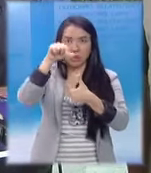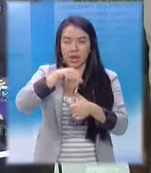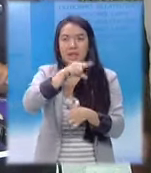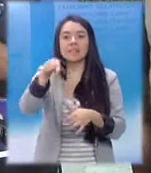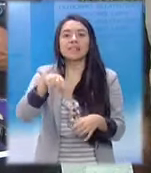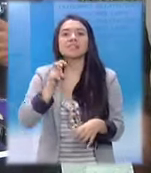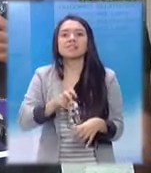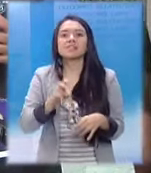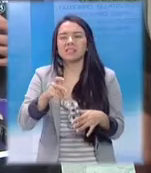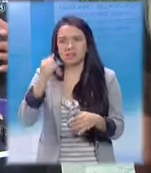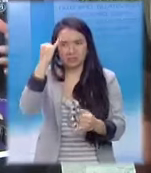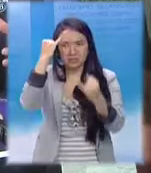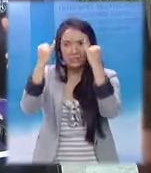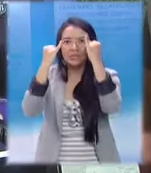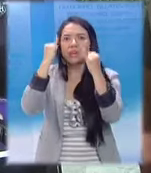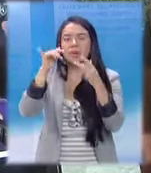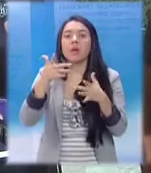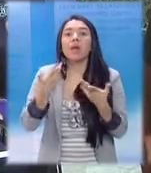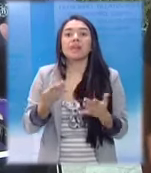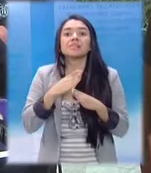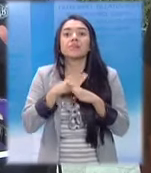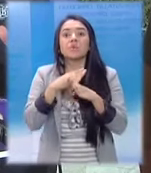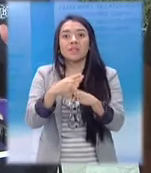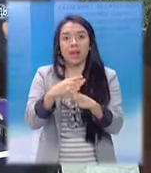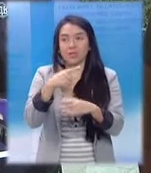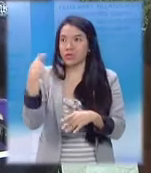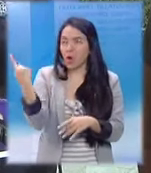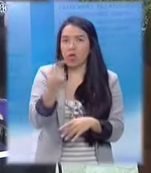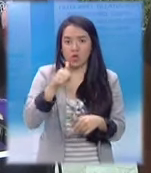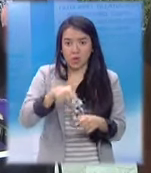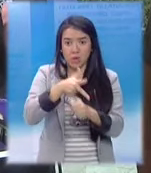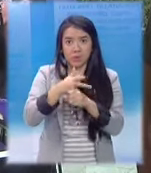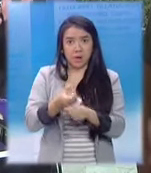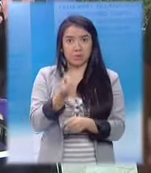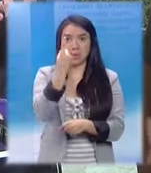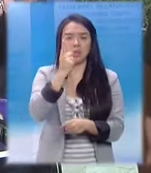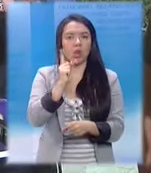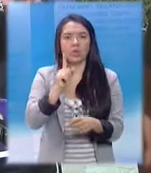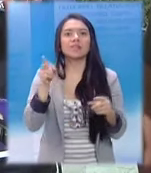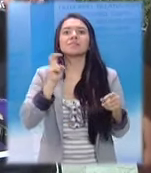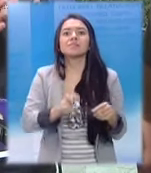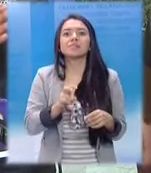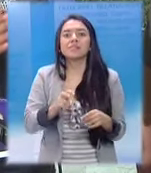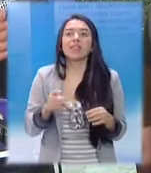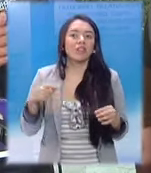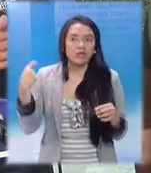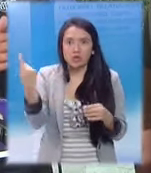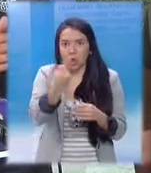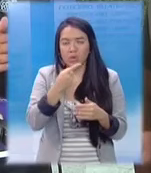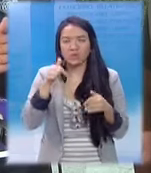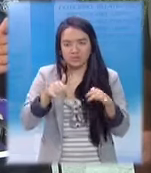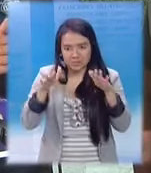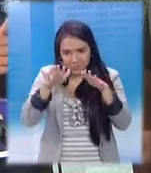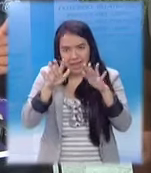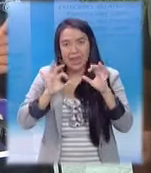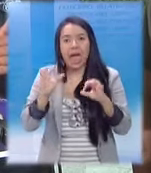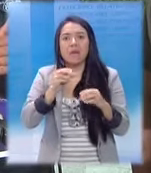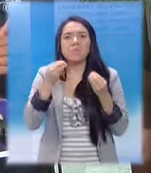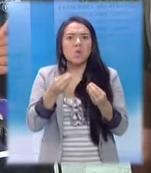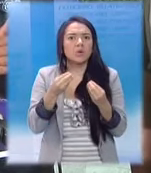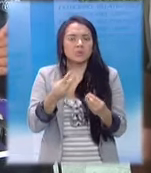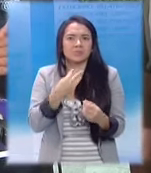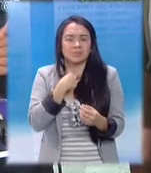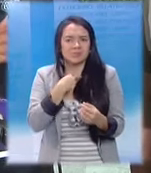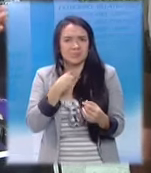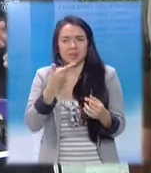un esfuerzo con recursos y esto es importante para ver cómo se logran bajar los homicidios, la